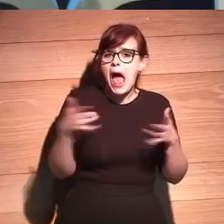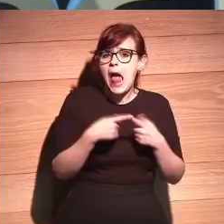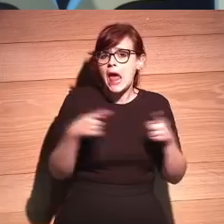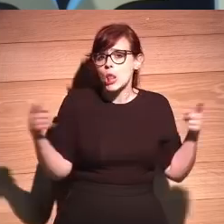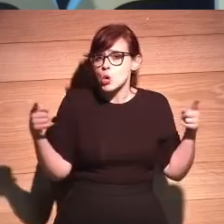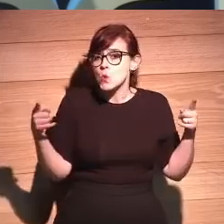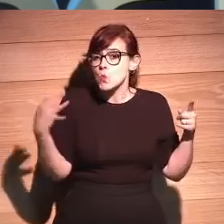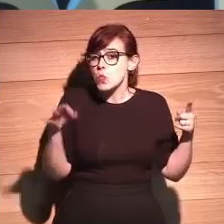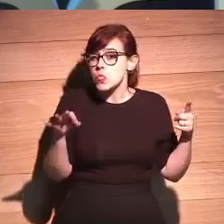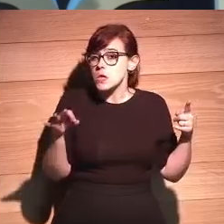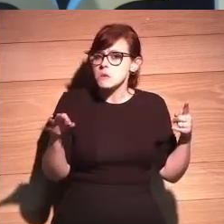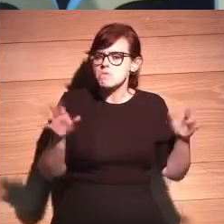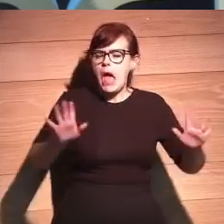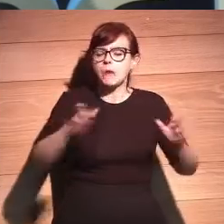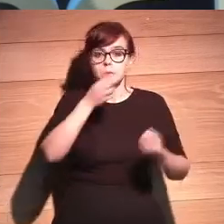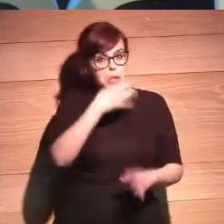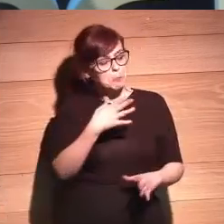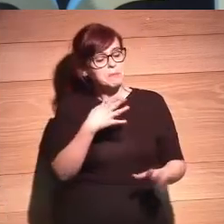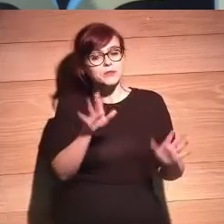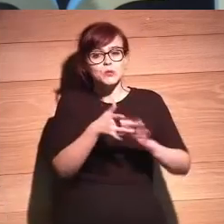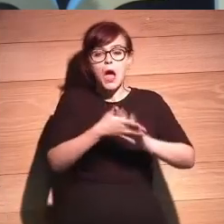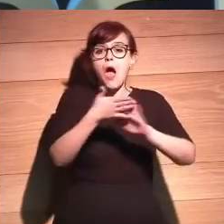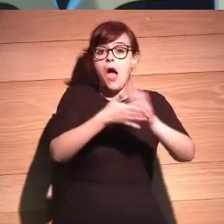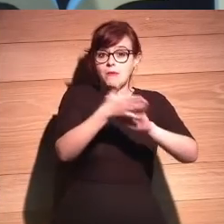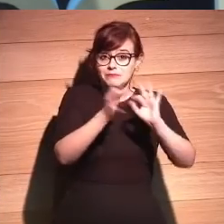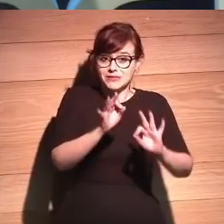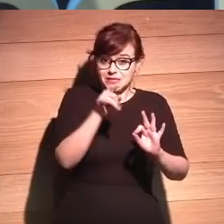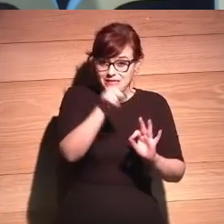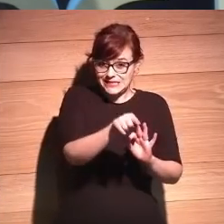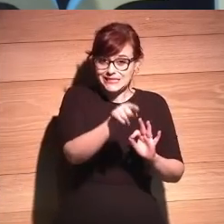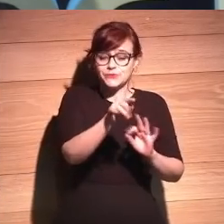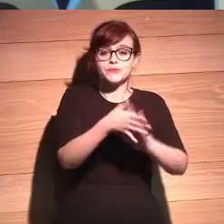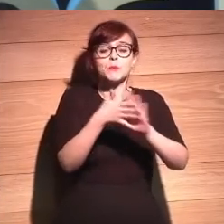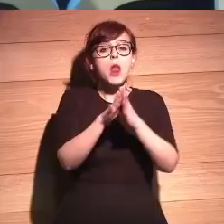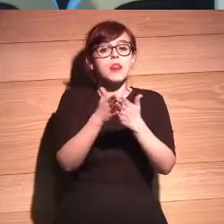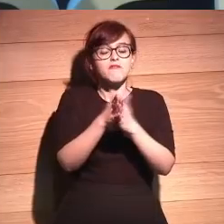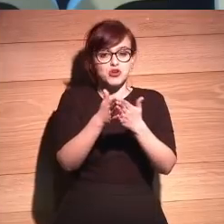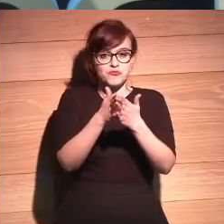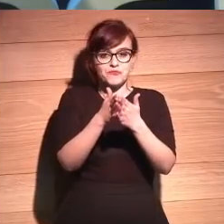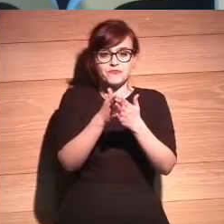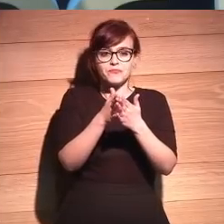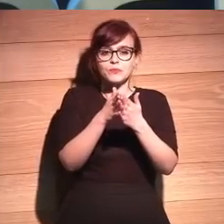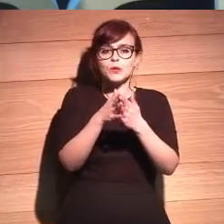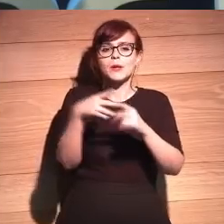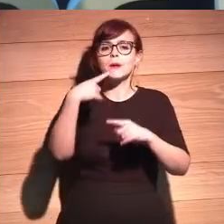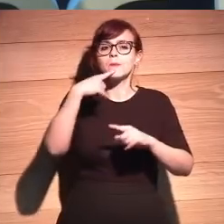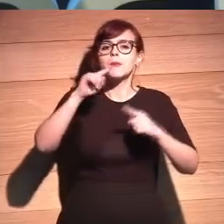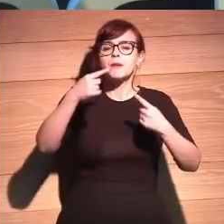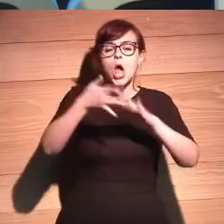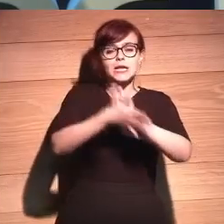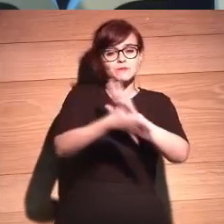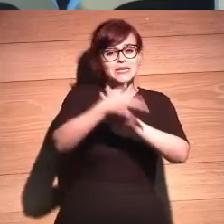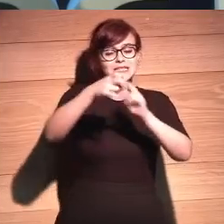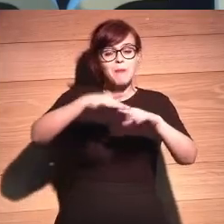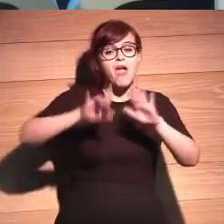estuvo muy bien. Y antes de llegar a este punto, es muy interesante cómo en el libro lo haces primero explicando